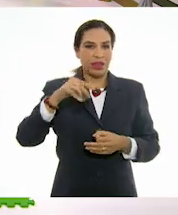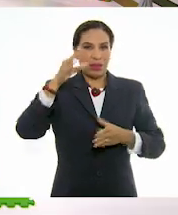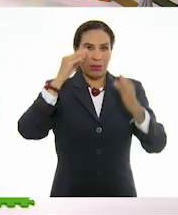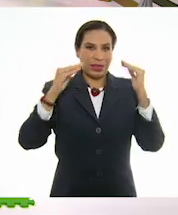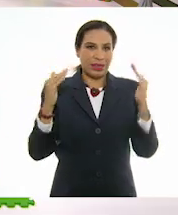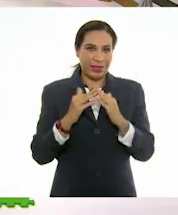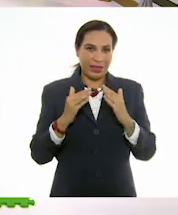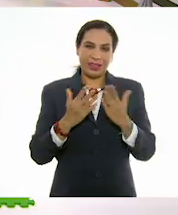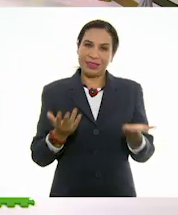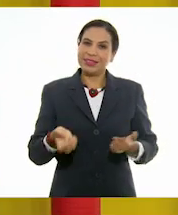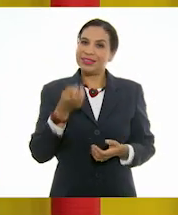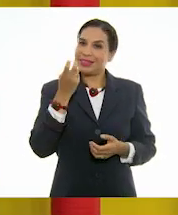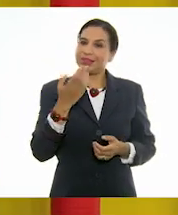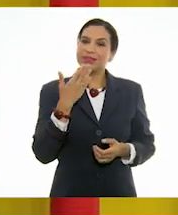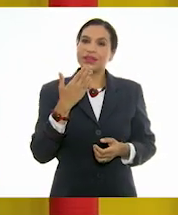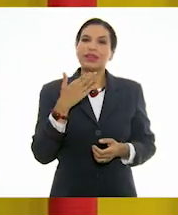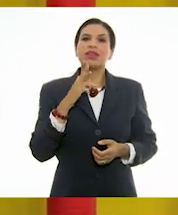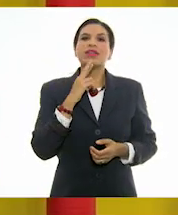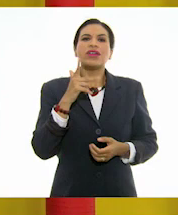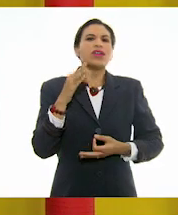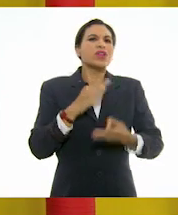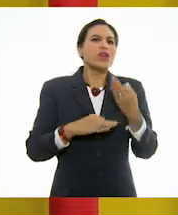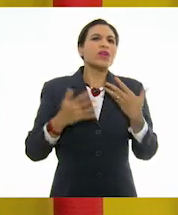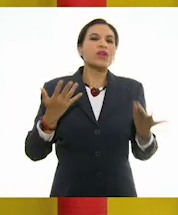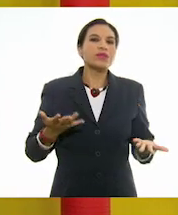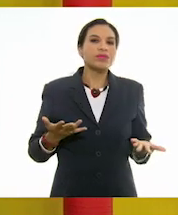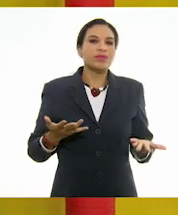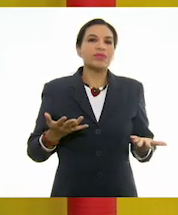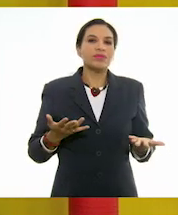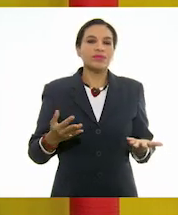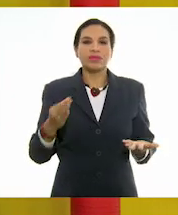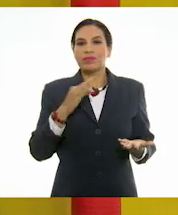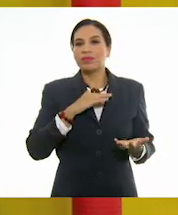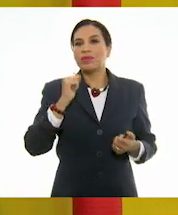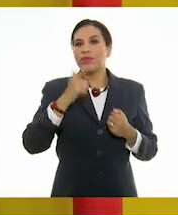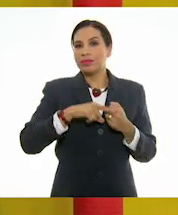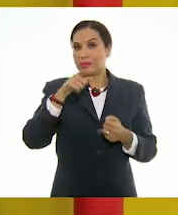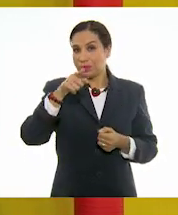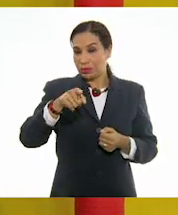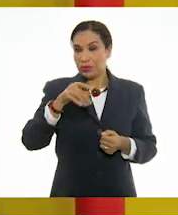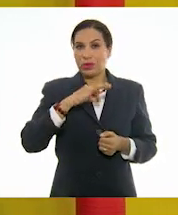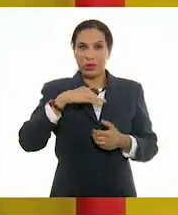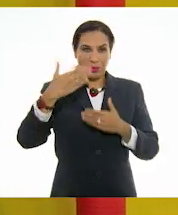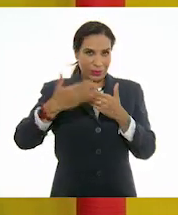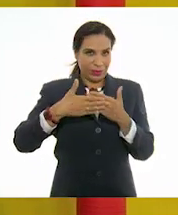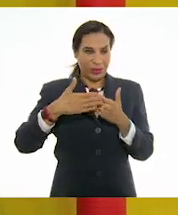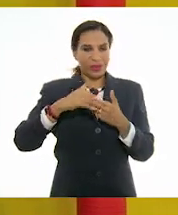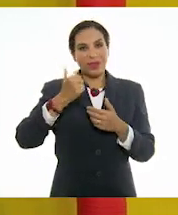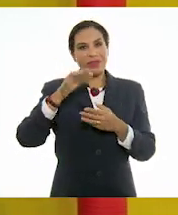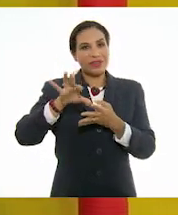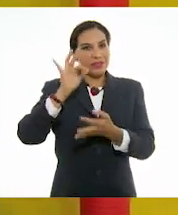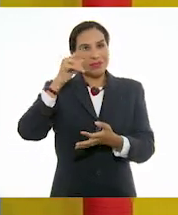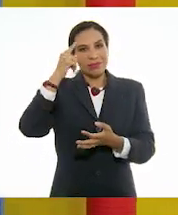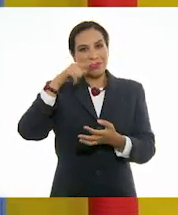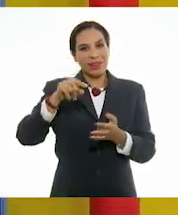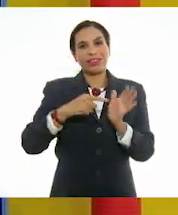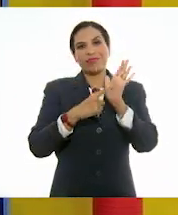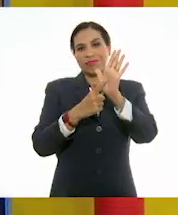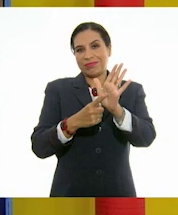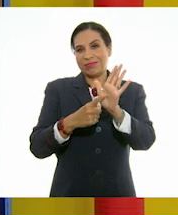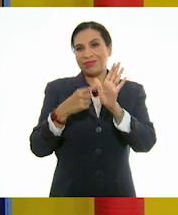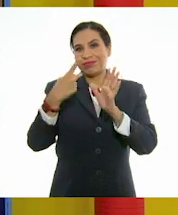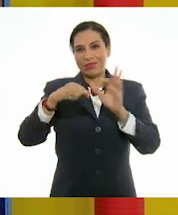aprende en casa. Exactamente. Y lo mejor de todo es que podrías ser tú la próxima o el próximo en